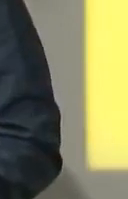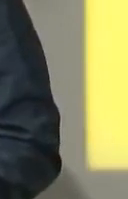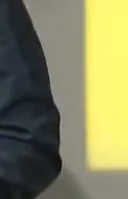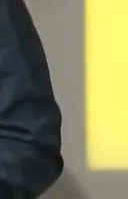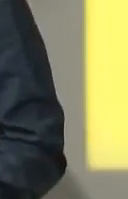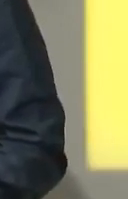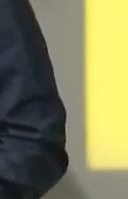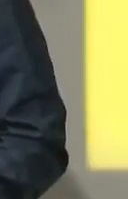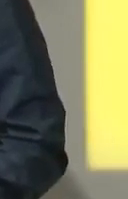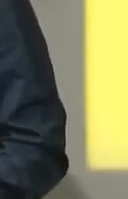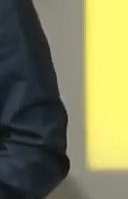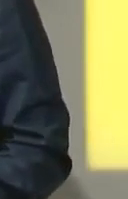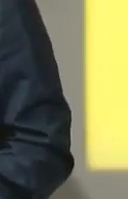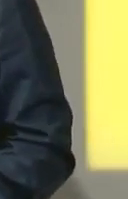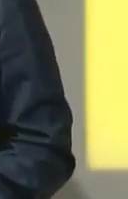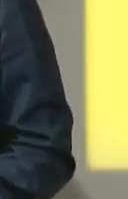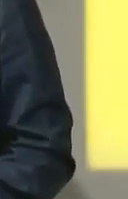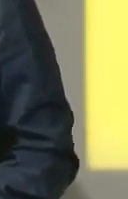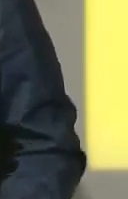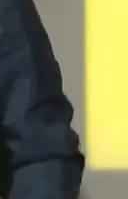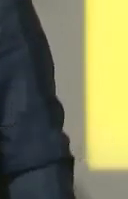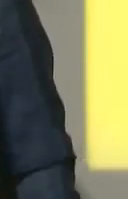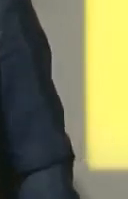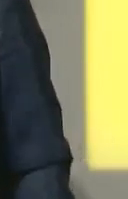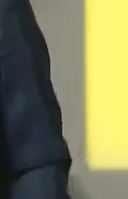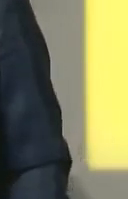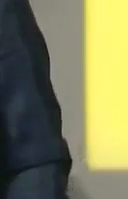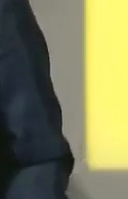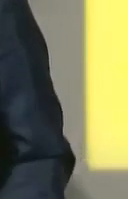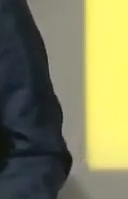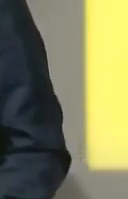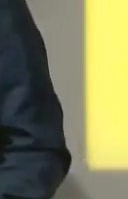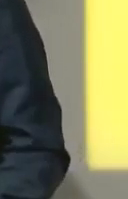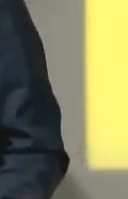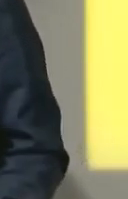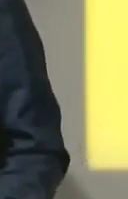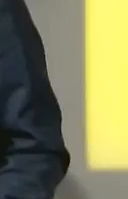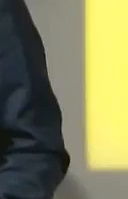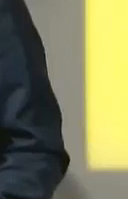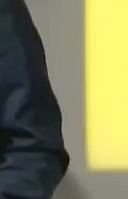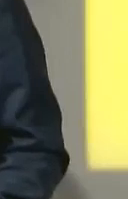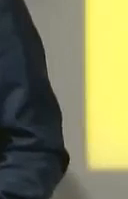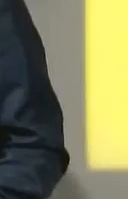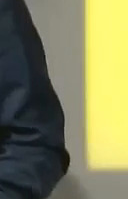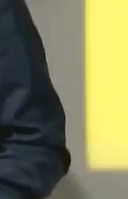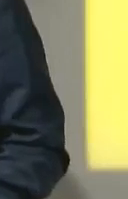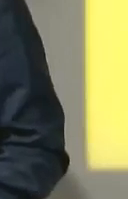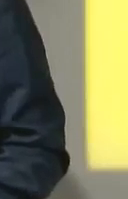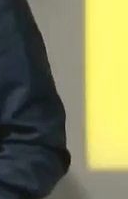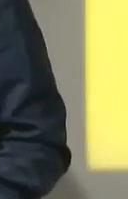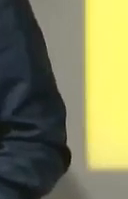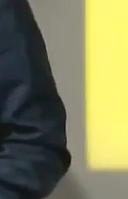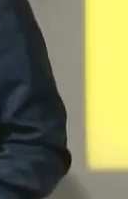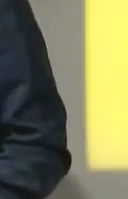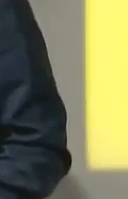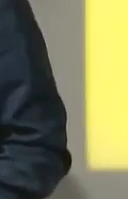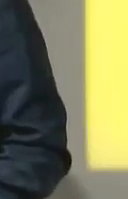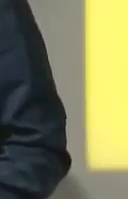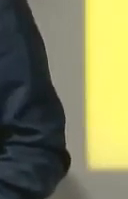población que ha sido beneficiada con esta gran misión Vivienda Venezuela. Entrega de viviendas dignas para el pueblo